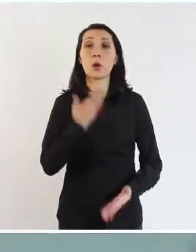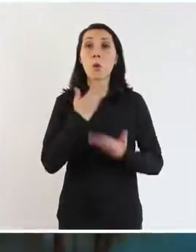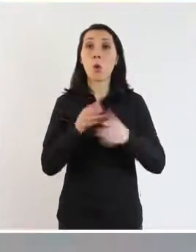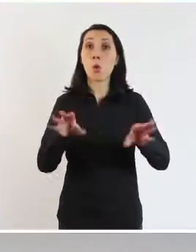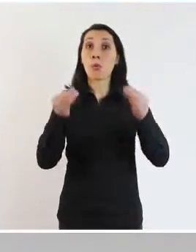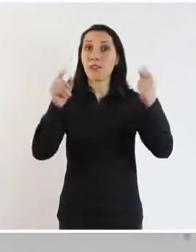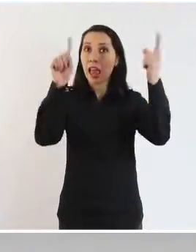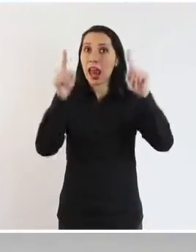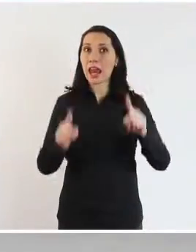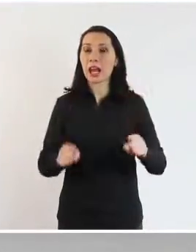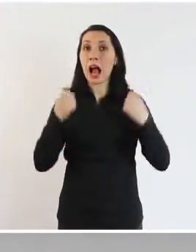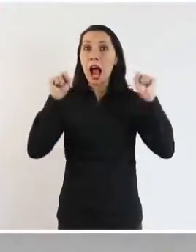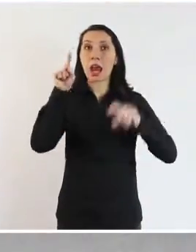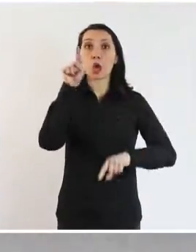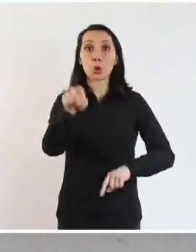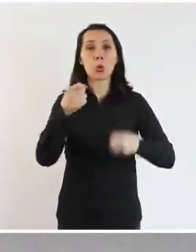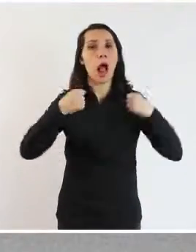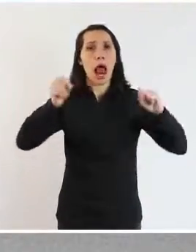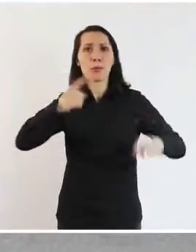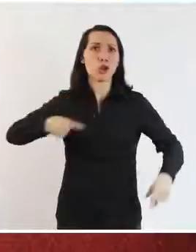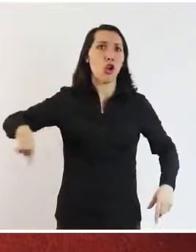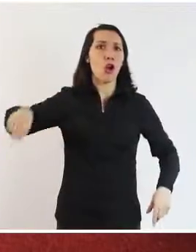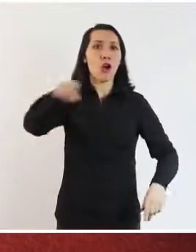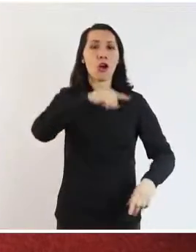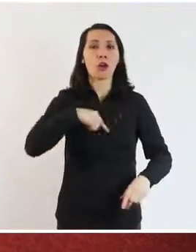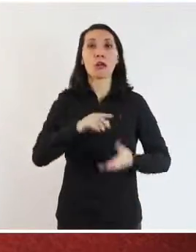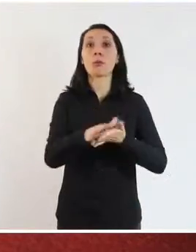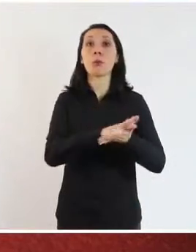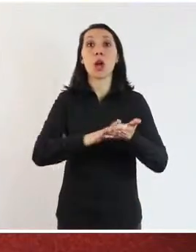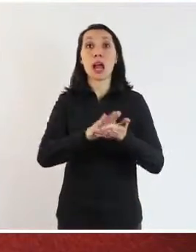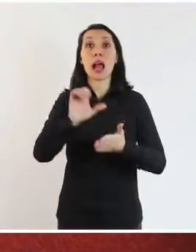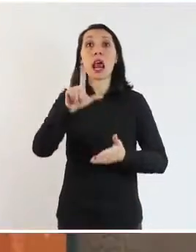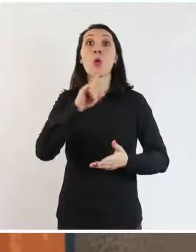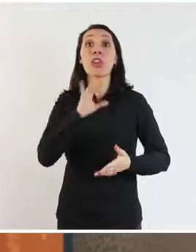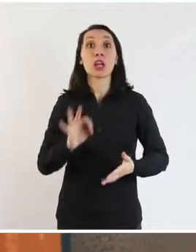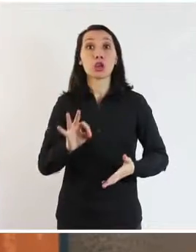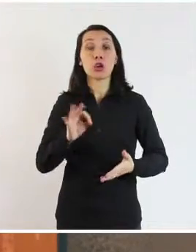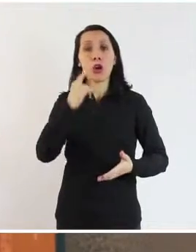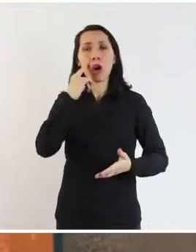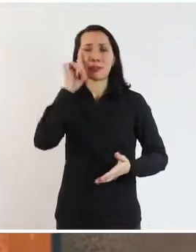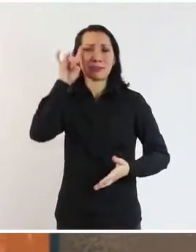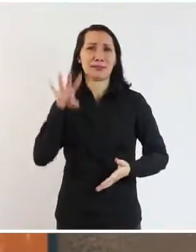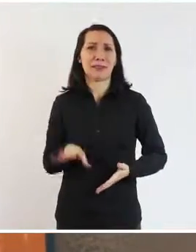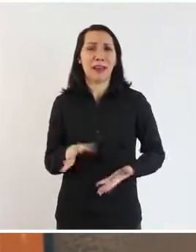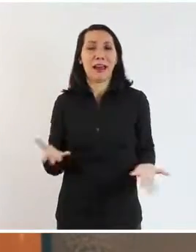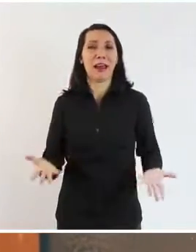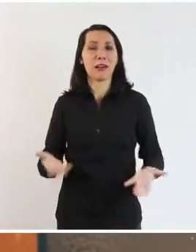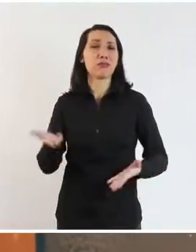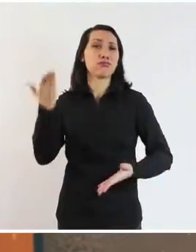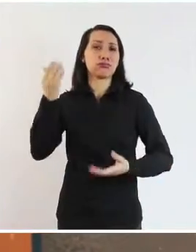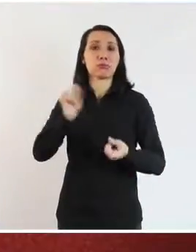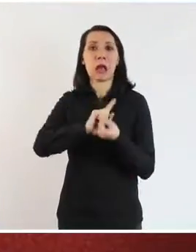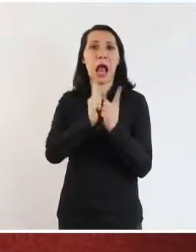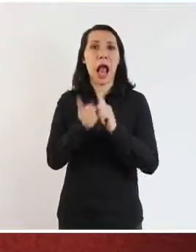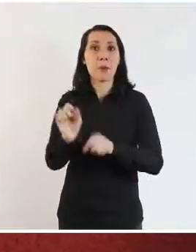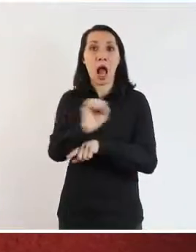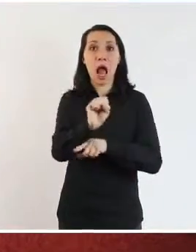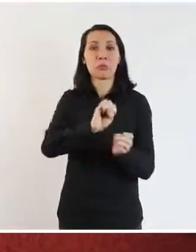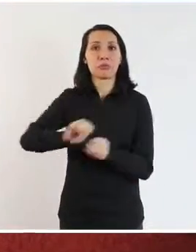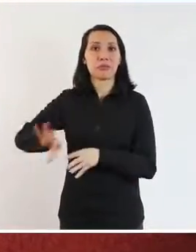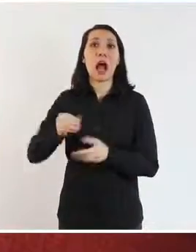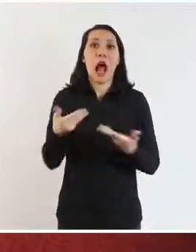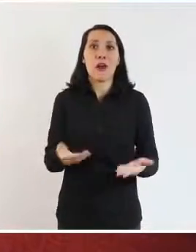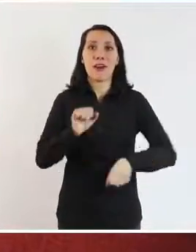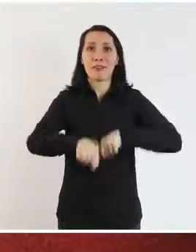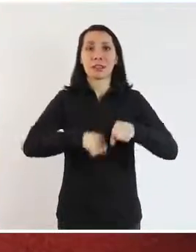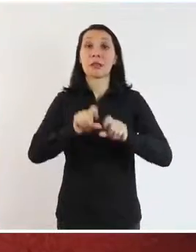Cuando usas bien la energía, ganas tú y ganamos todos. Por ejemplo, Claudito. Este sí que sabe. Hace rato que reemplazó el auto por la